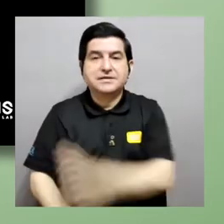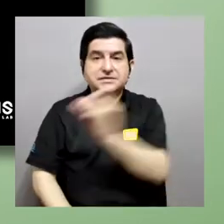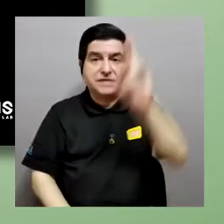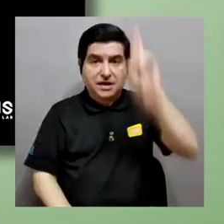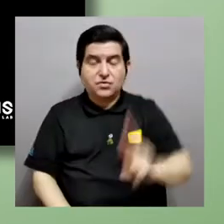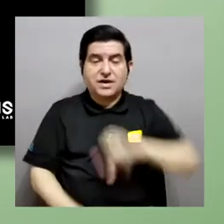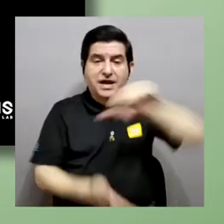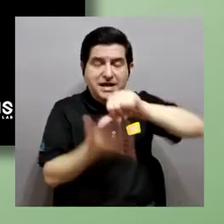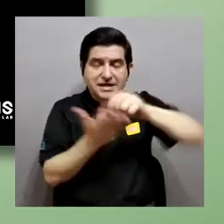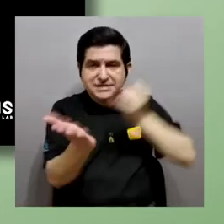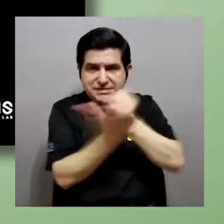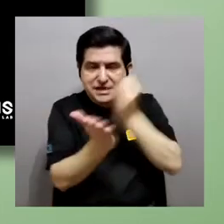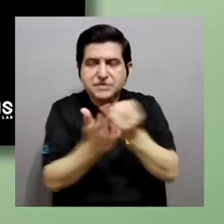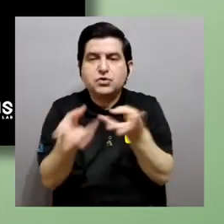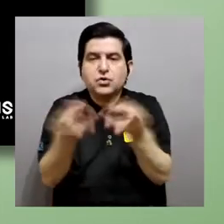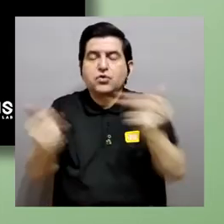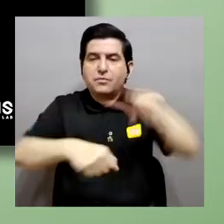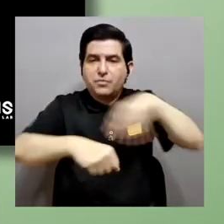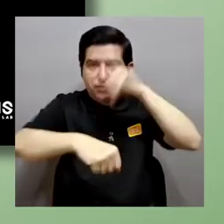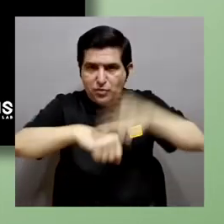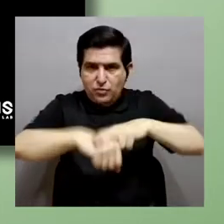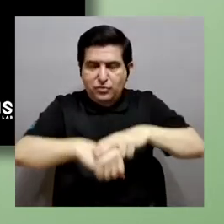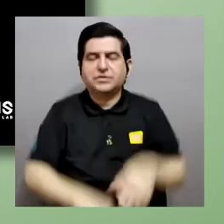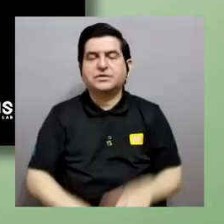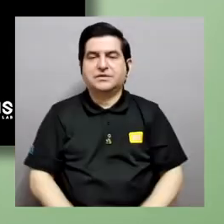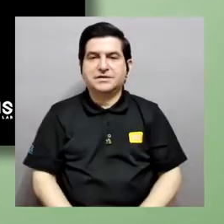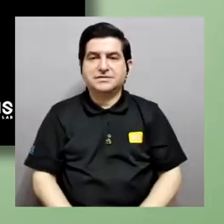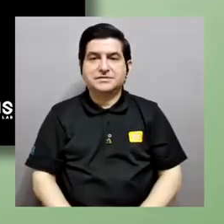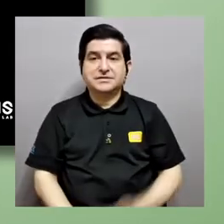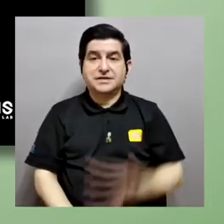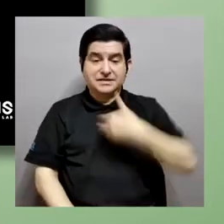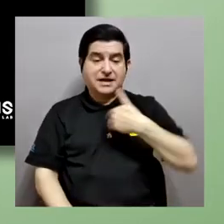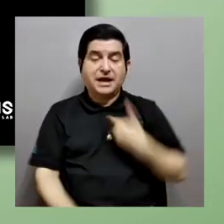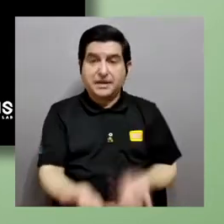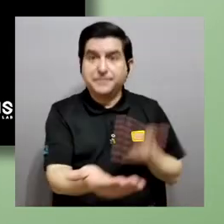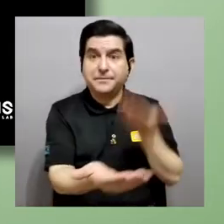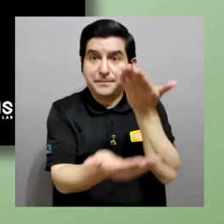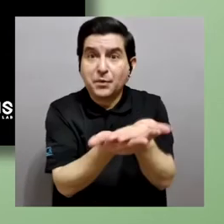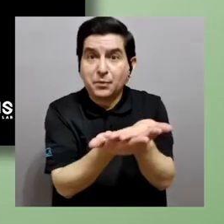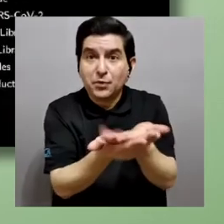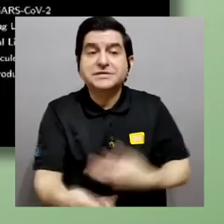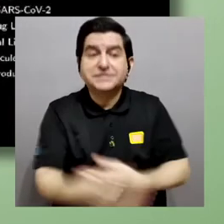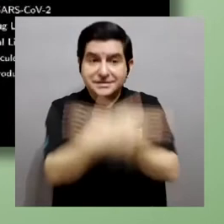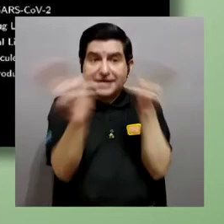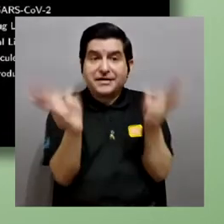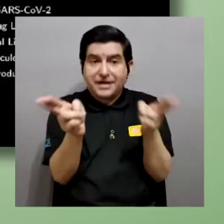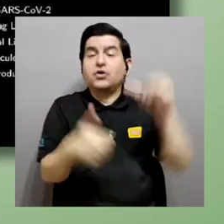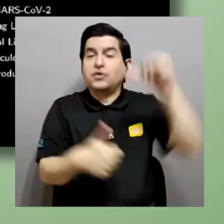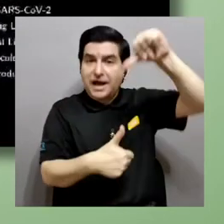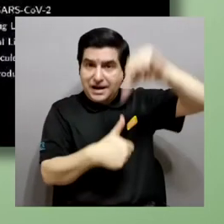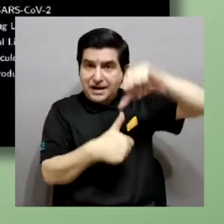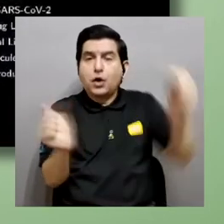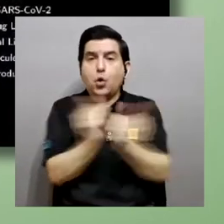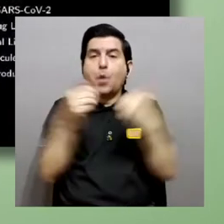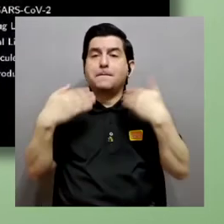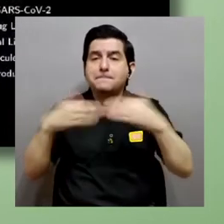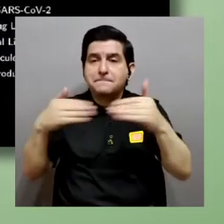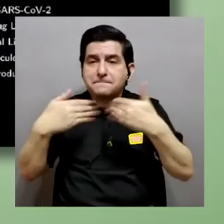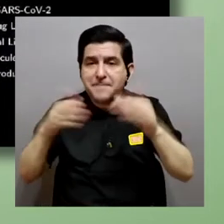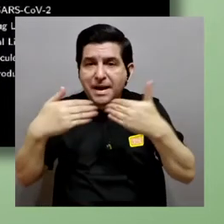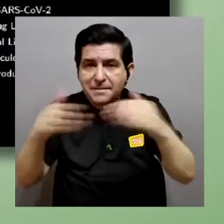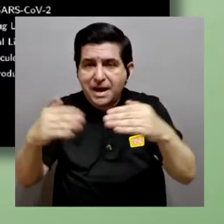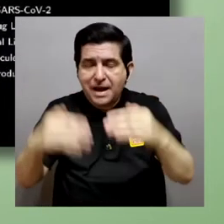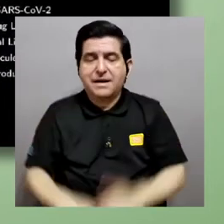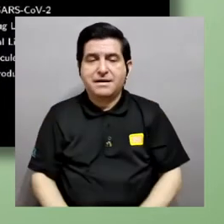Productos Naturales y Prona de la UCR, enviamos una propuesta regional, digamos, centroamericana con Panamá, al IndicaSAP, en donde lo que